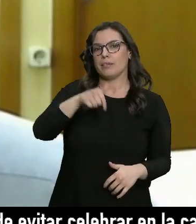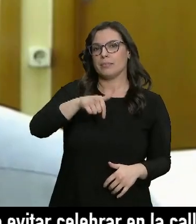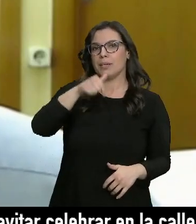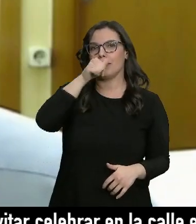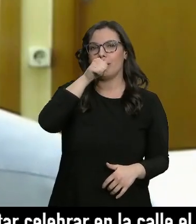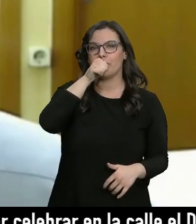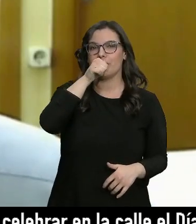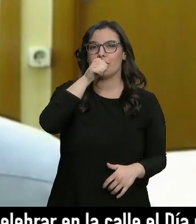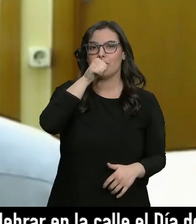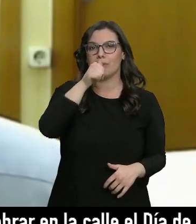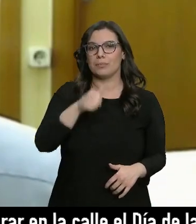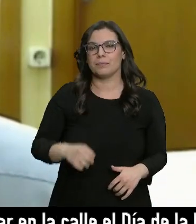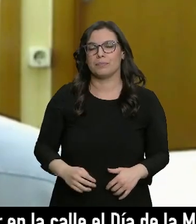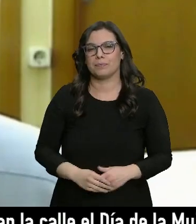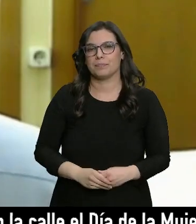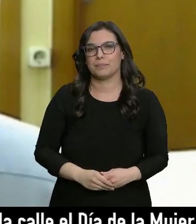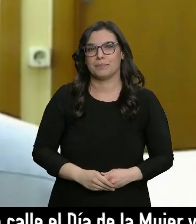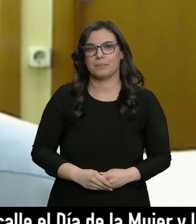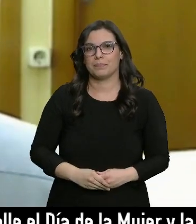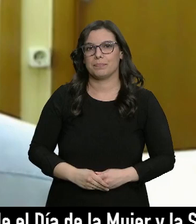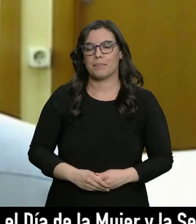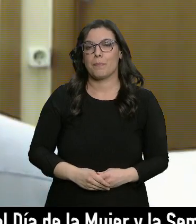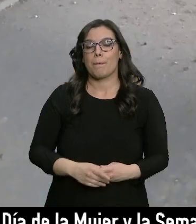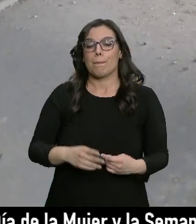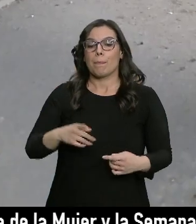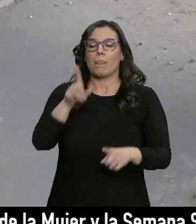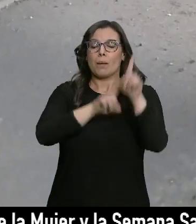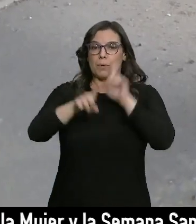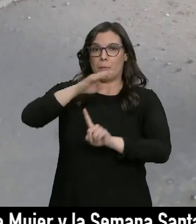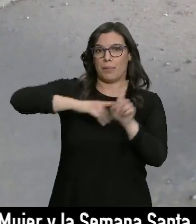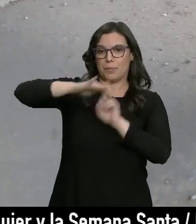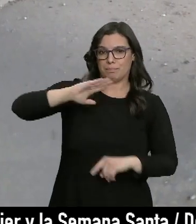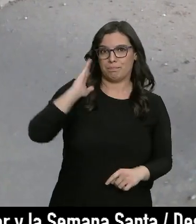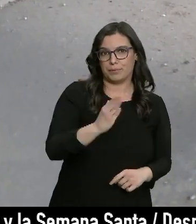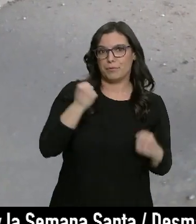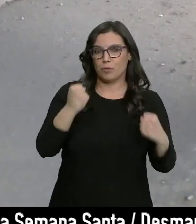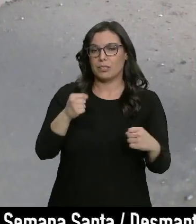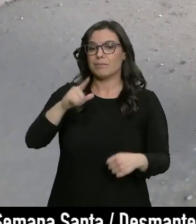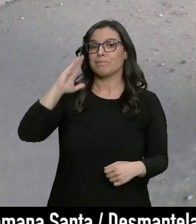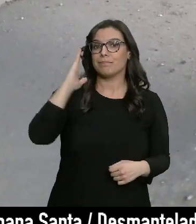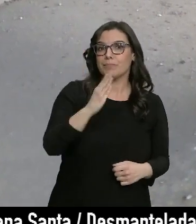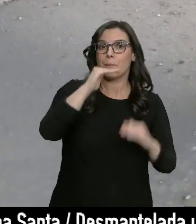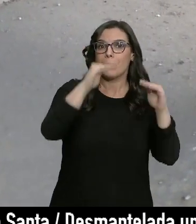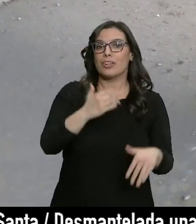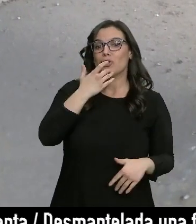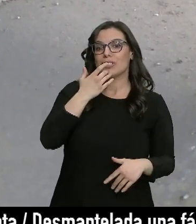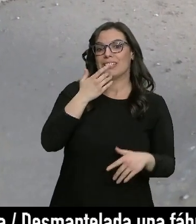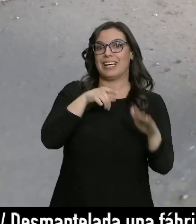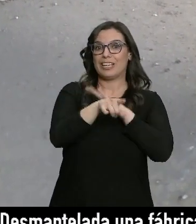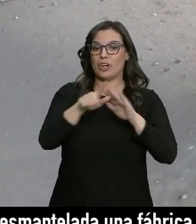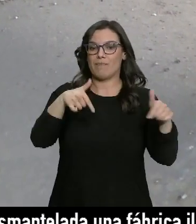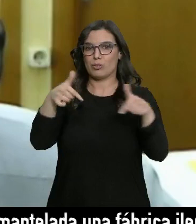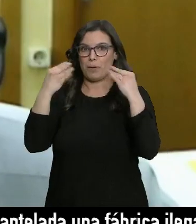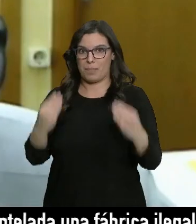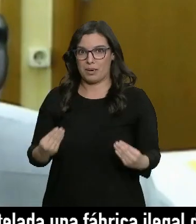y al mar con el añadido problema medioambiental que yo supongo. Este daño podría reducirse con una buena gestión de los residuos. Que